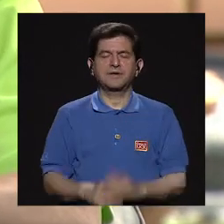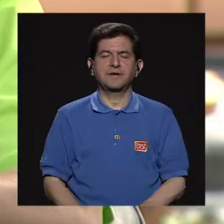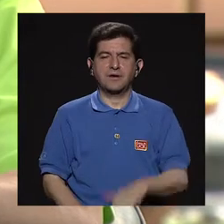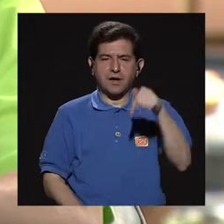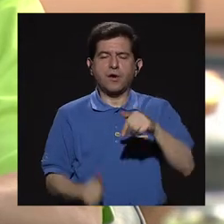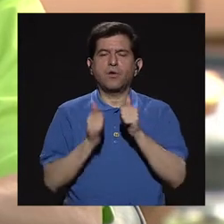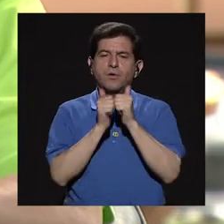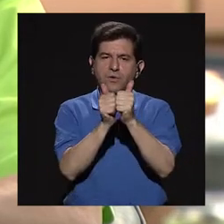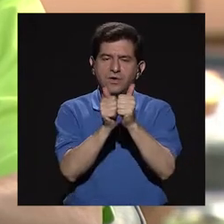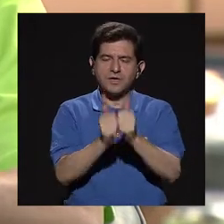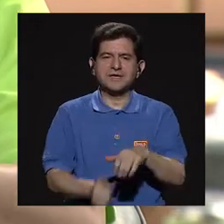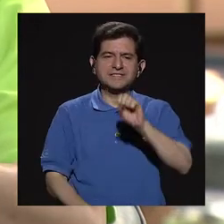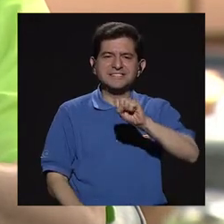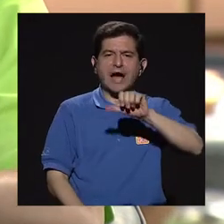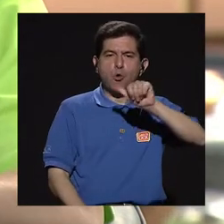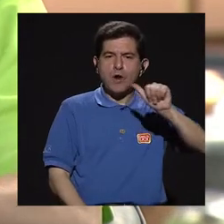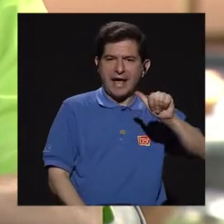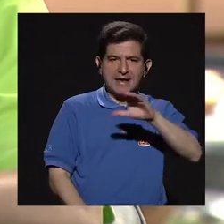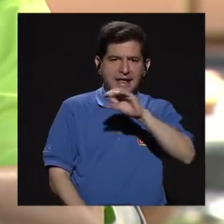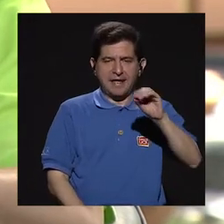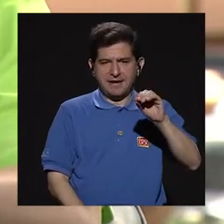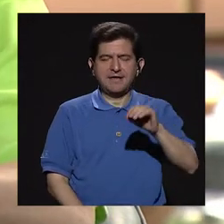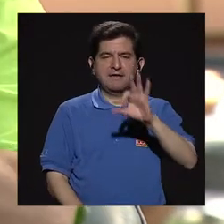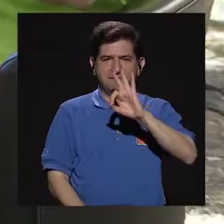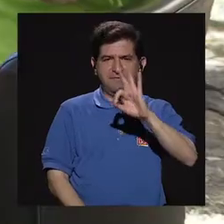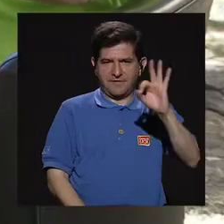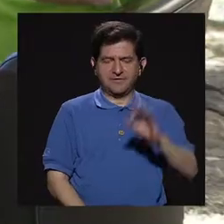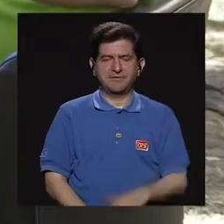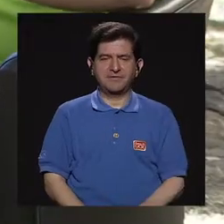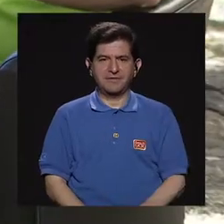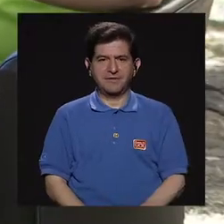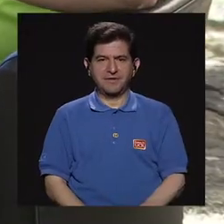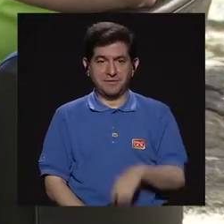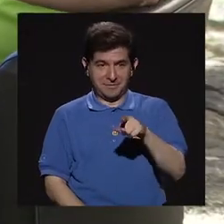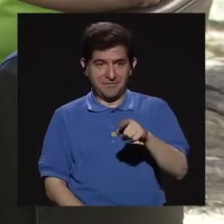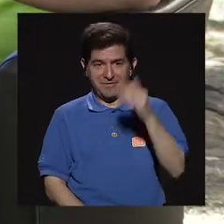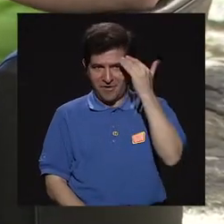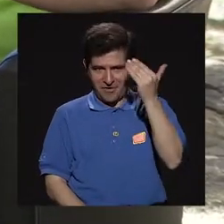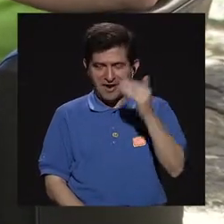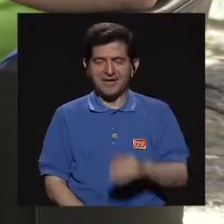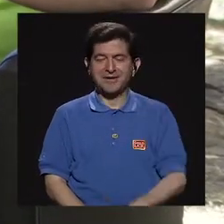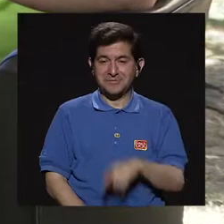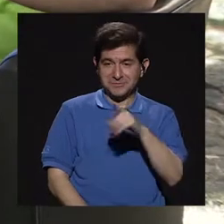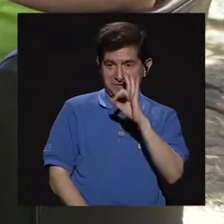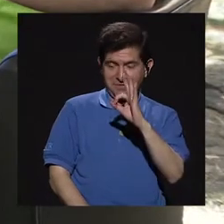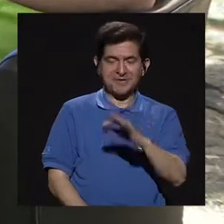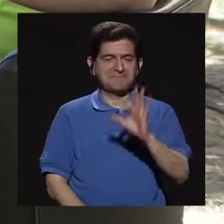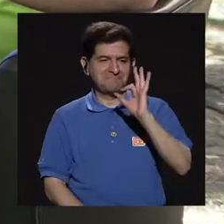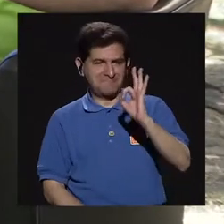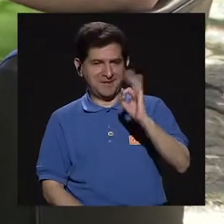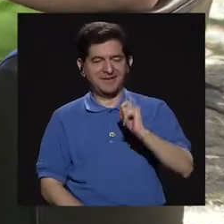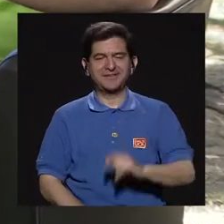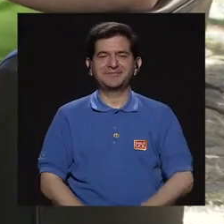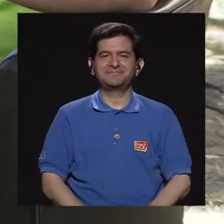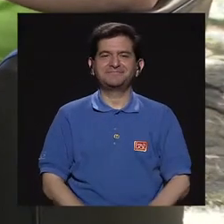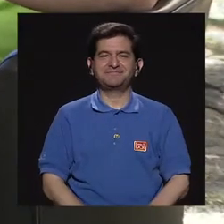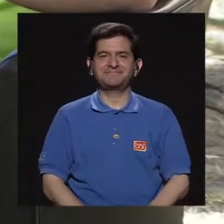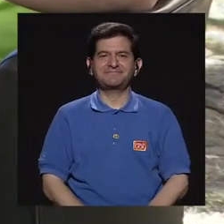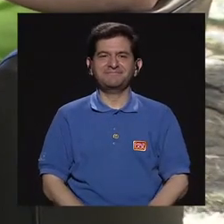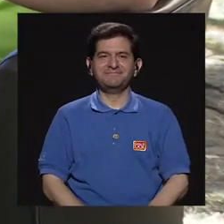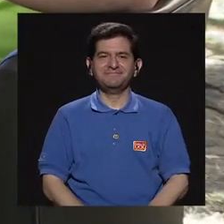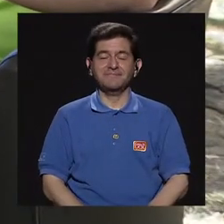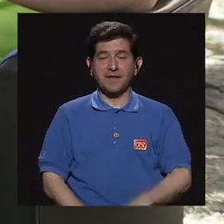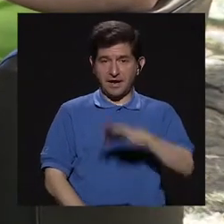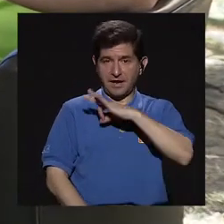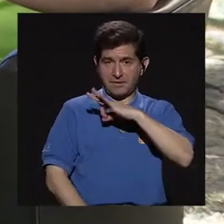día de hoy les estaremos acompañando Saúl Aguilar y mi compañera Fabiola Fernández. Hola Fabiola. ¿Cómo estás Saúl? Muy bien. Bueno